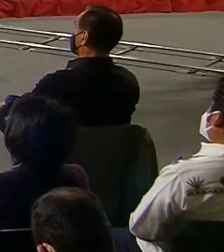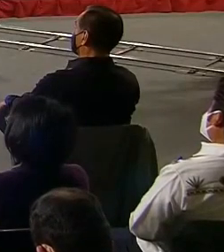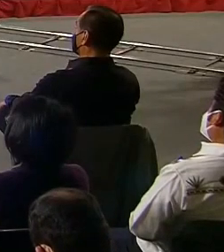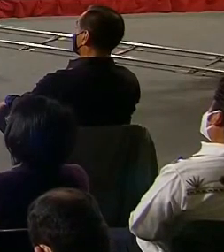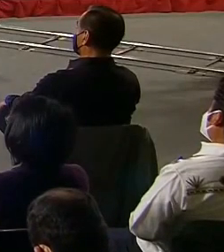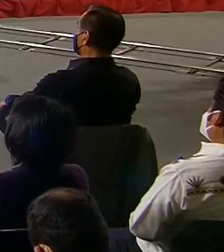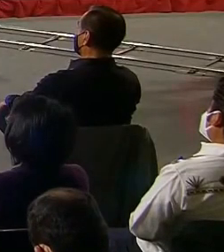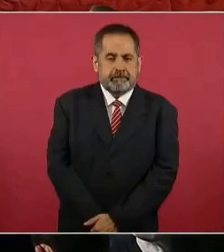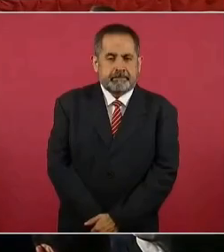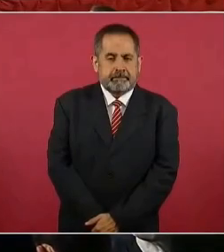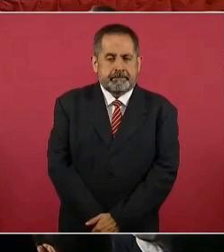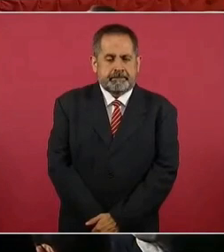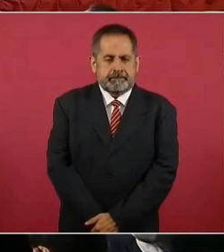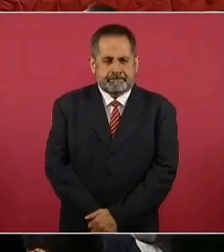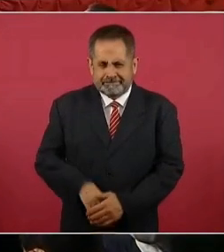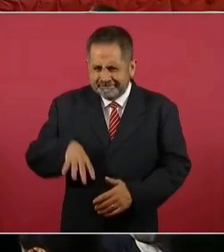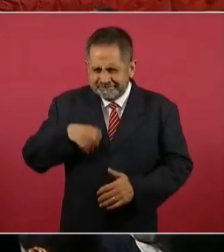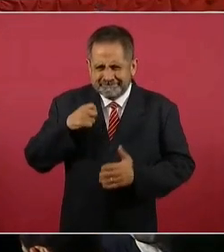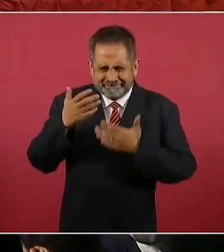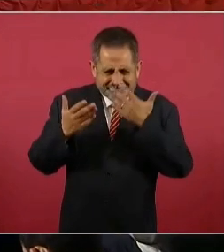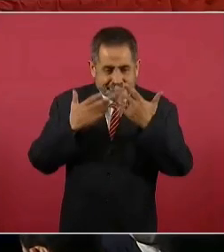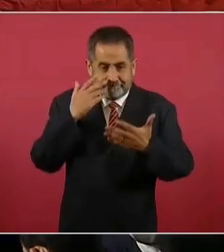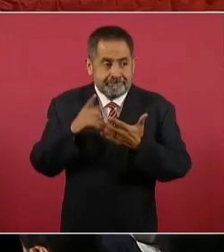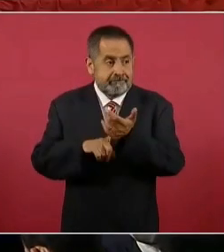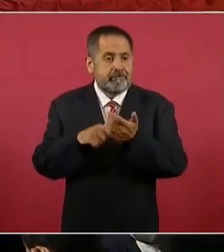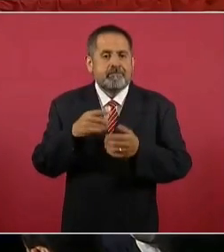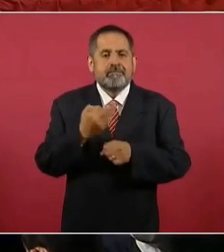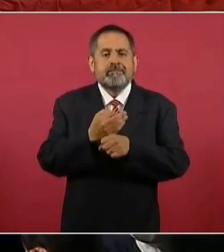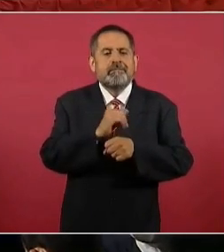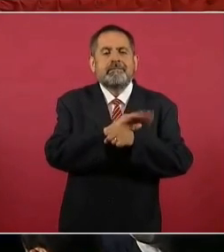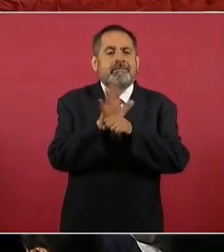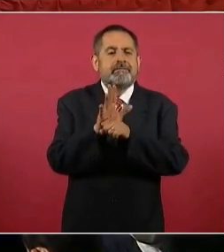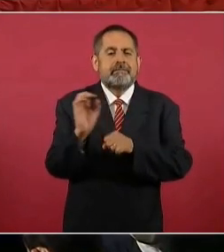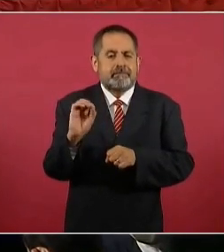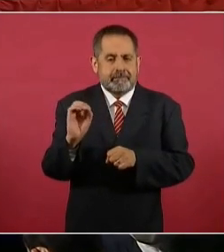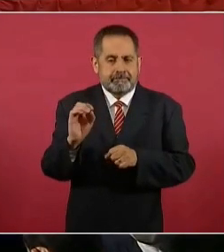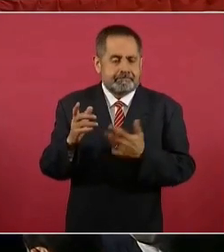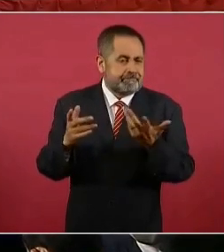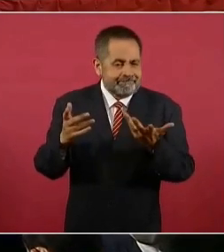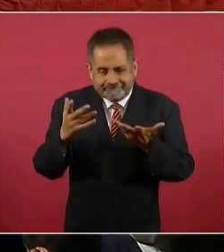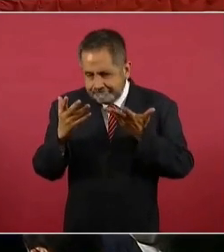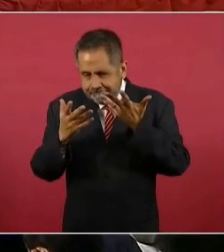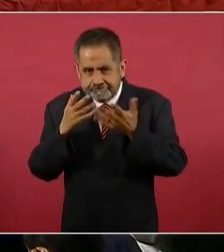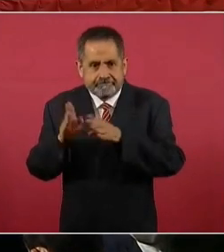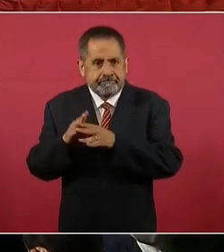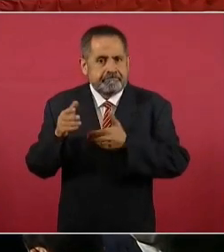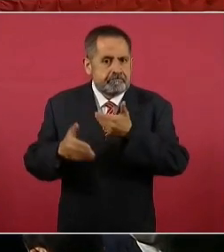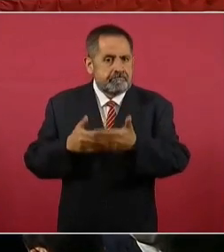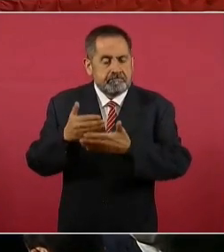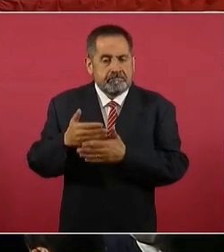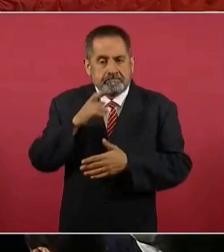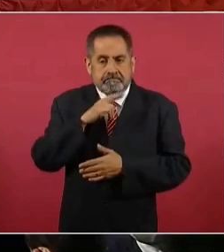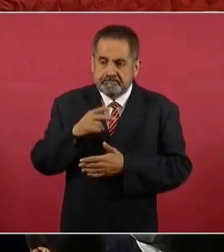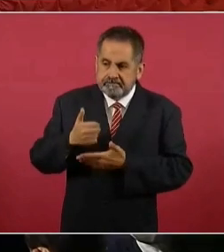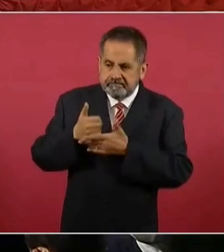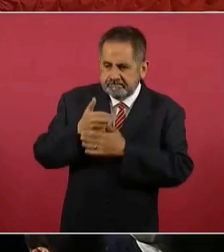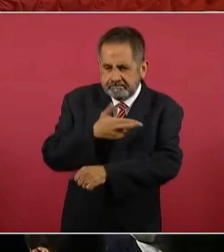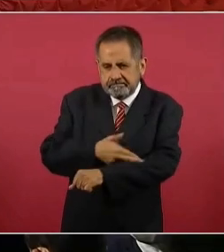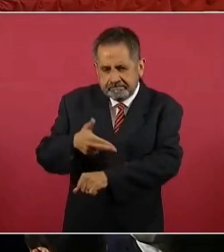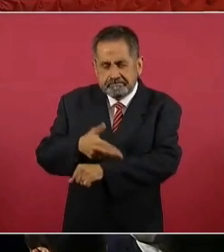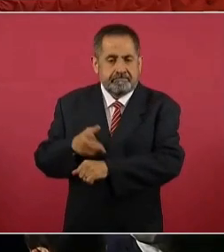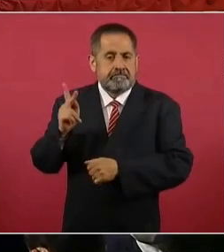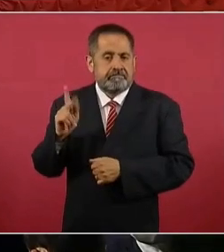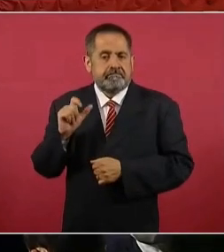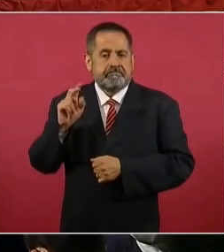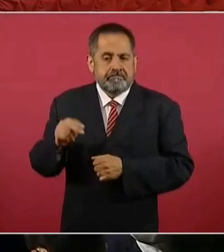ensayo clínico en medio de la ola de Omicron y a la vez que iba avanzando rápidamente para salvar vidas el Plan